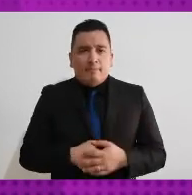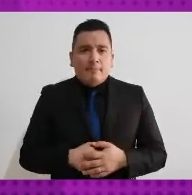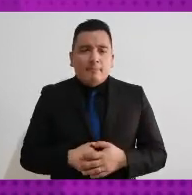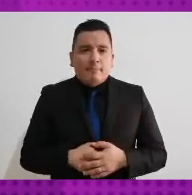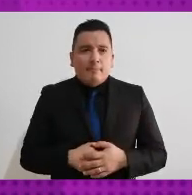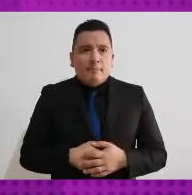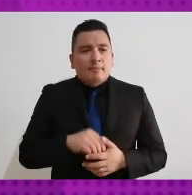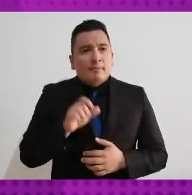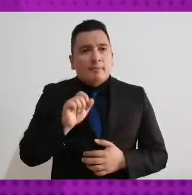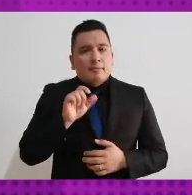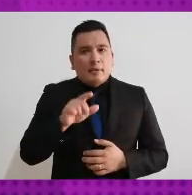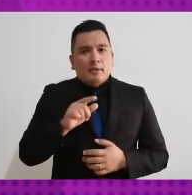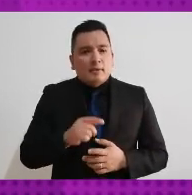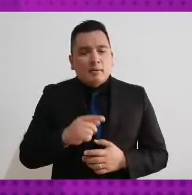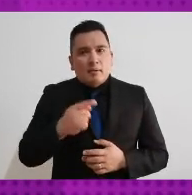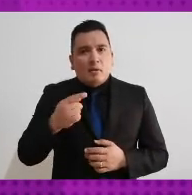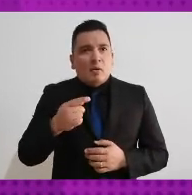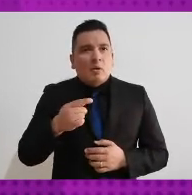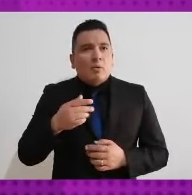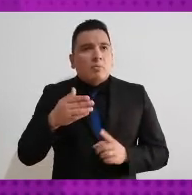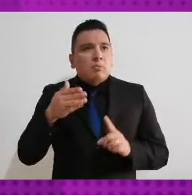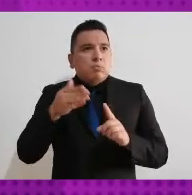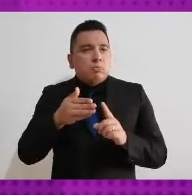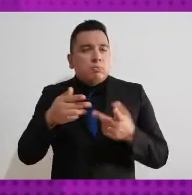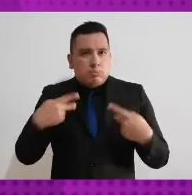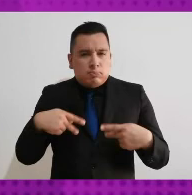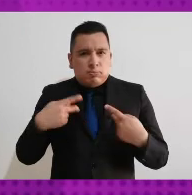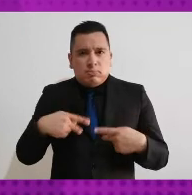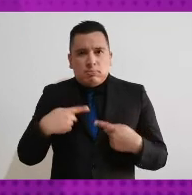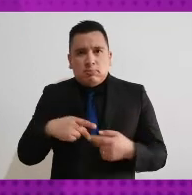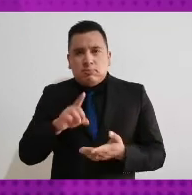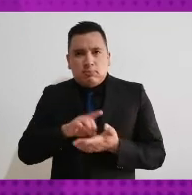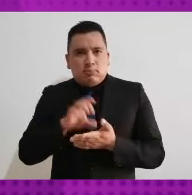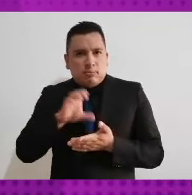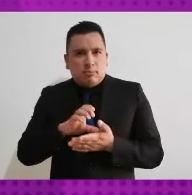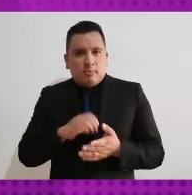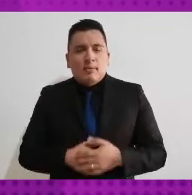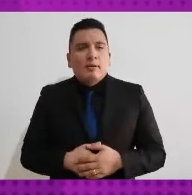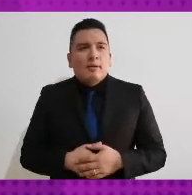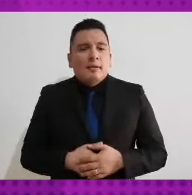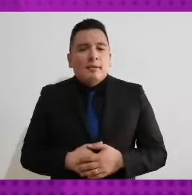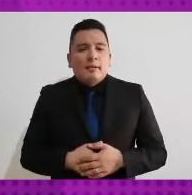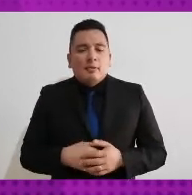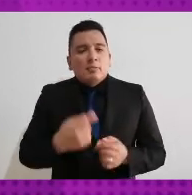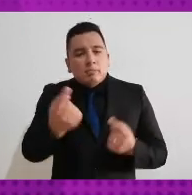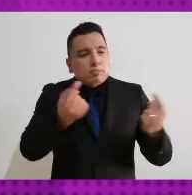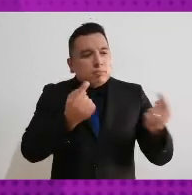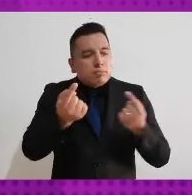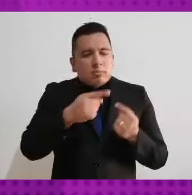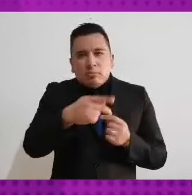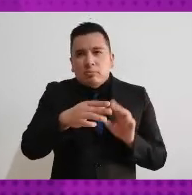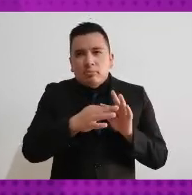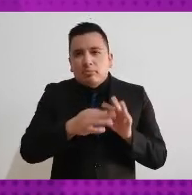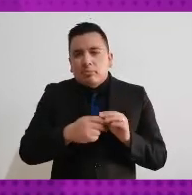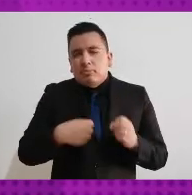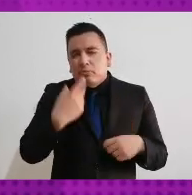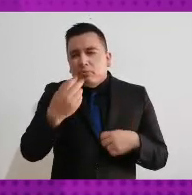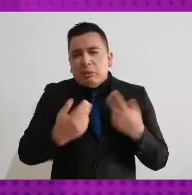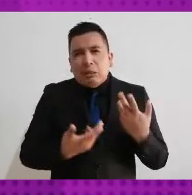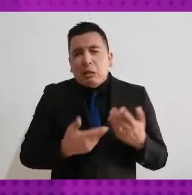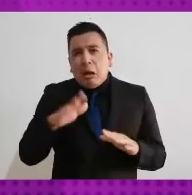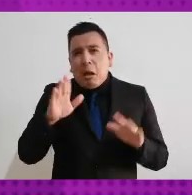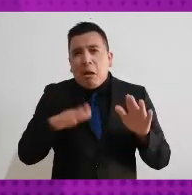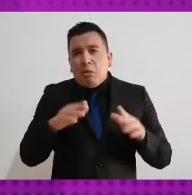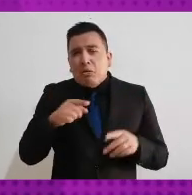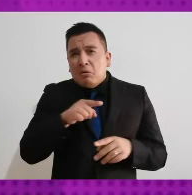discapacidad y también específicamente a personas con discapacidad me decían que muchas veces